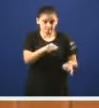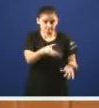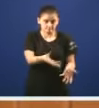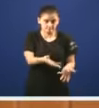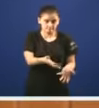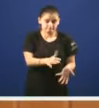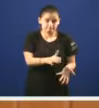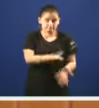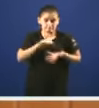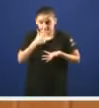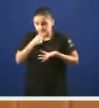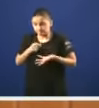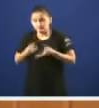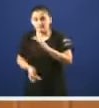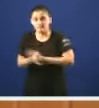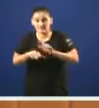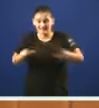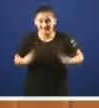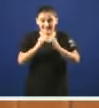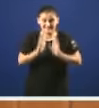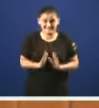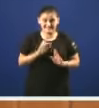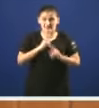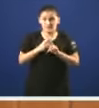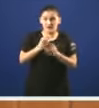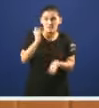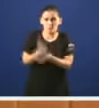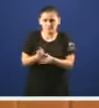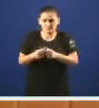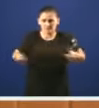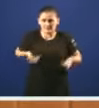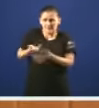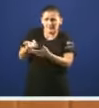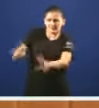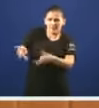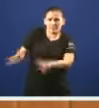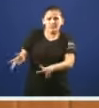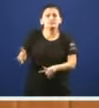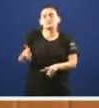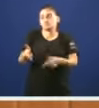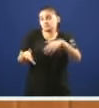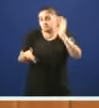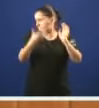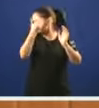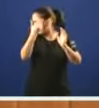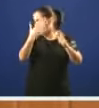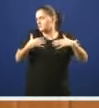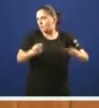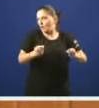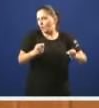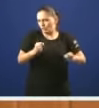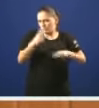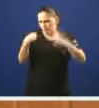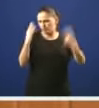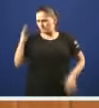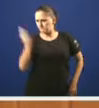a implantación das casas de apostas de incrementar o número de licencias de obviar a ameaza para a saúde pública que este problema